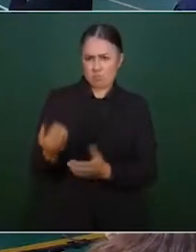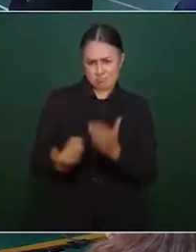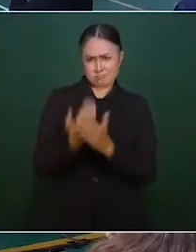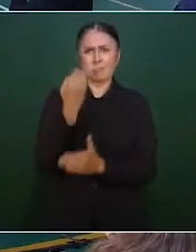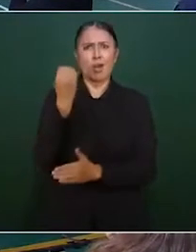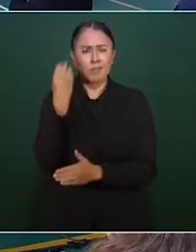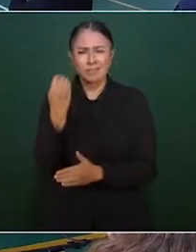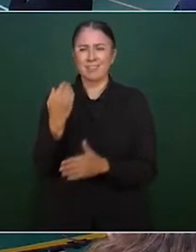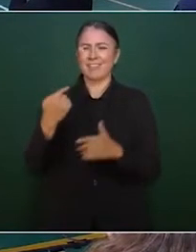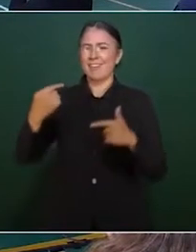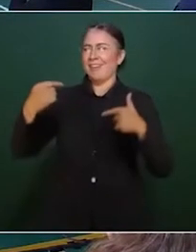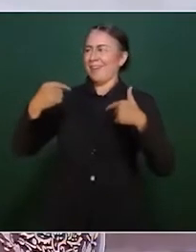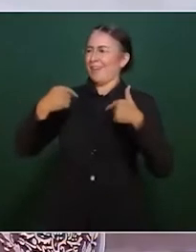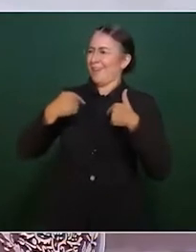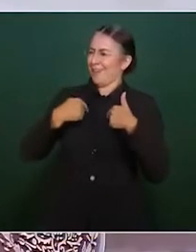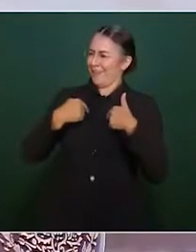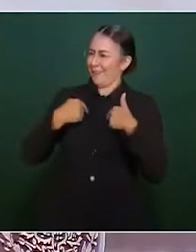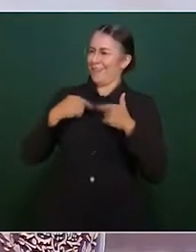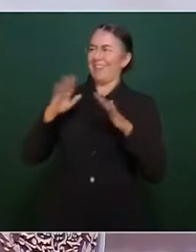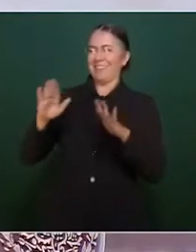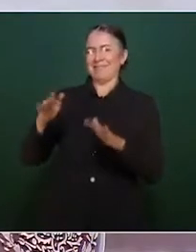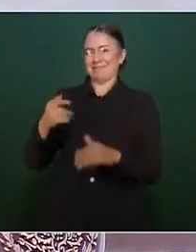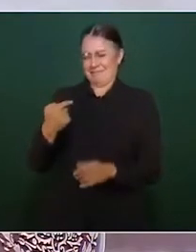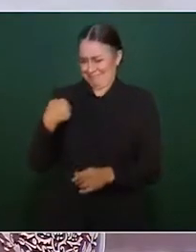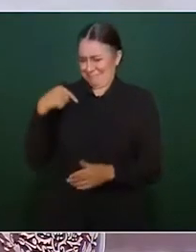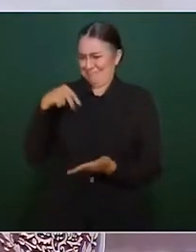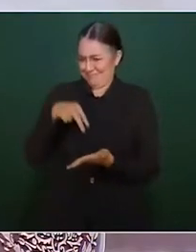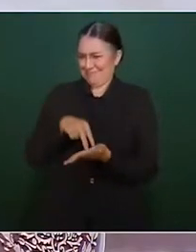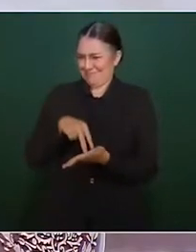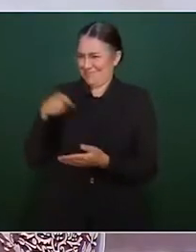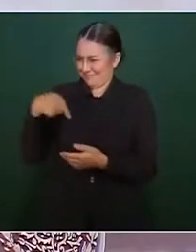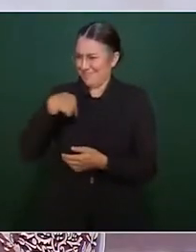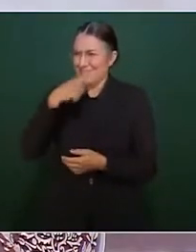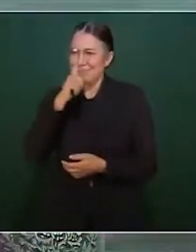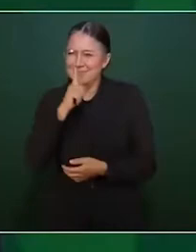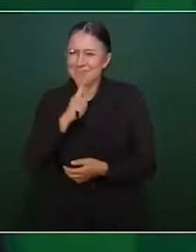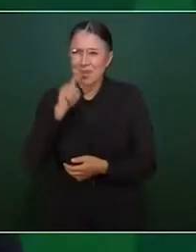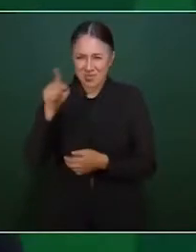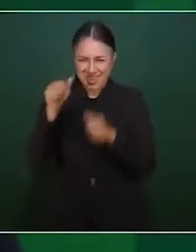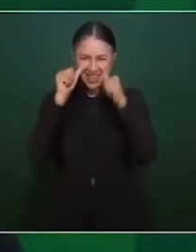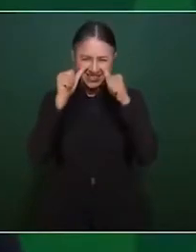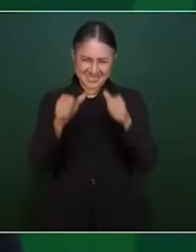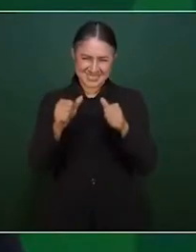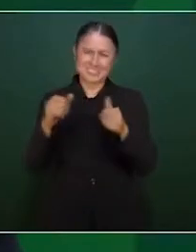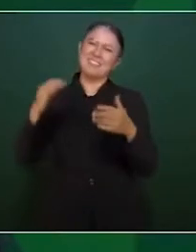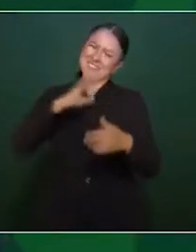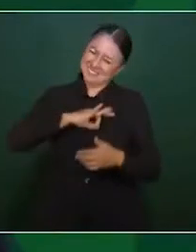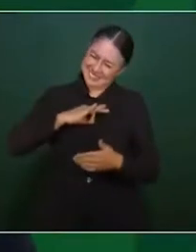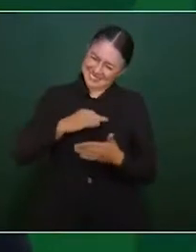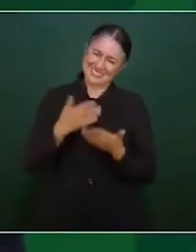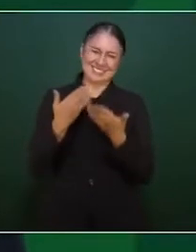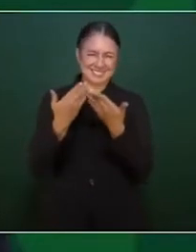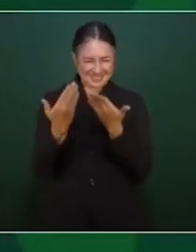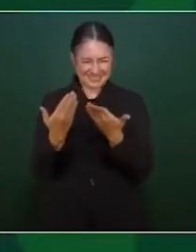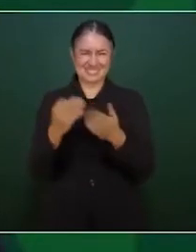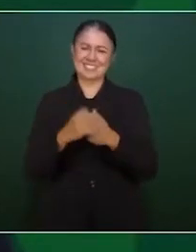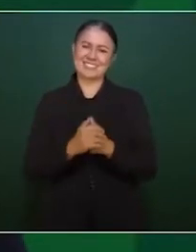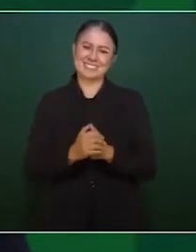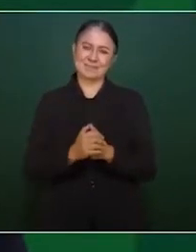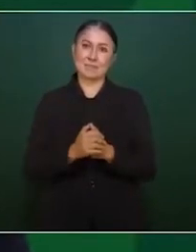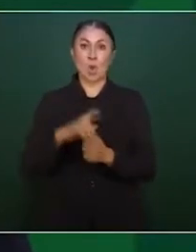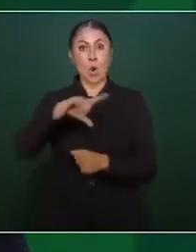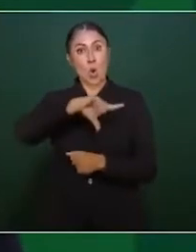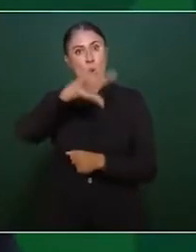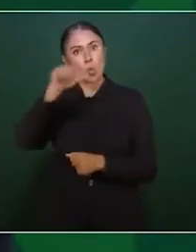pero no por mentir. Y al demás está muy pendiente a nuestra sección. Lo felicitamos. Luego, le